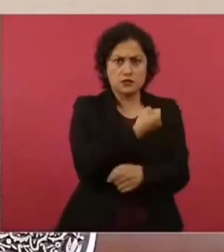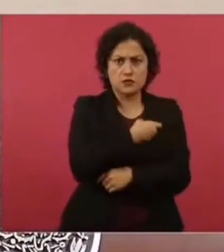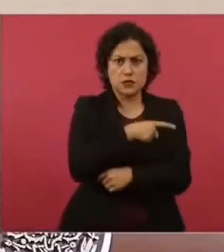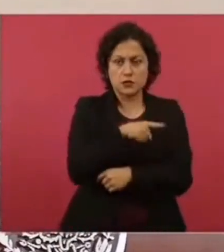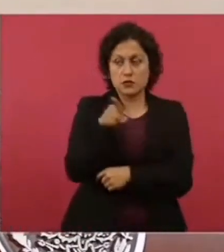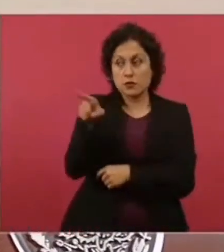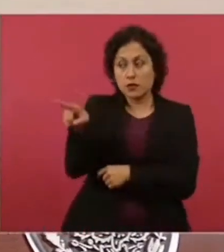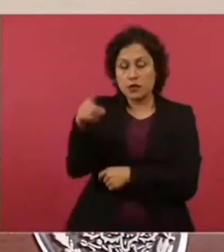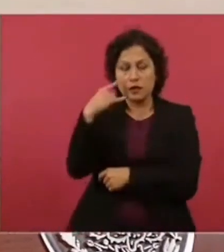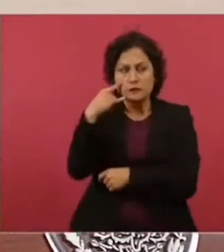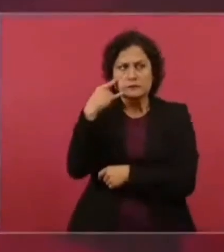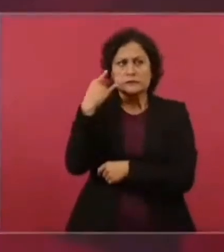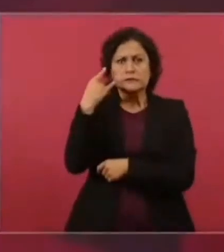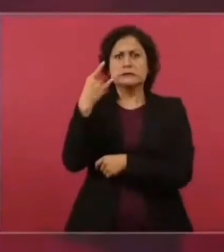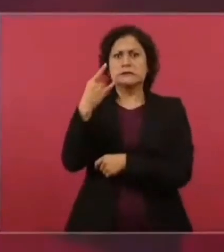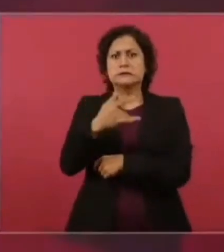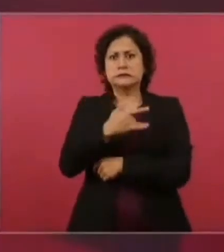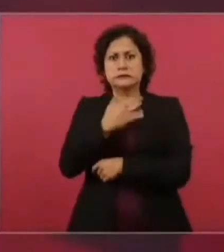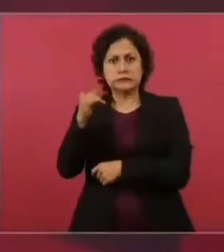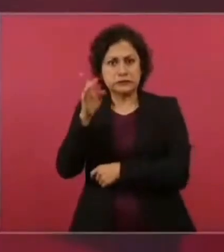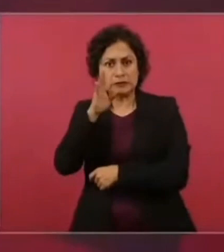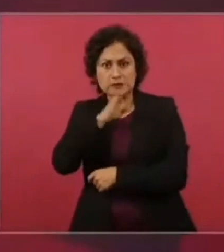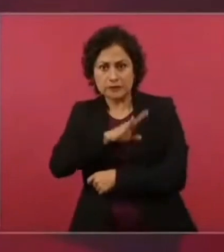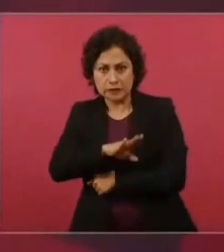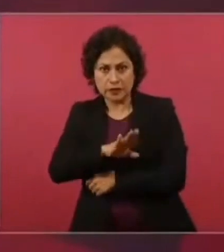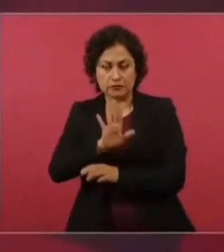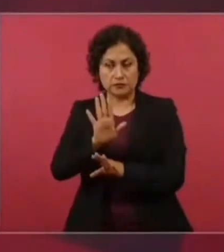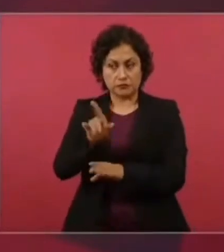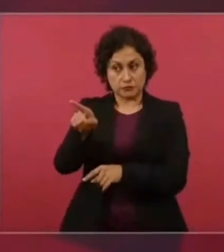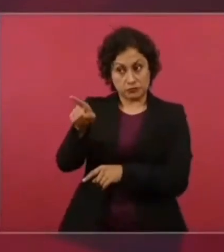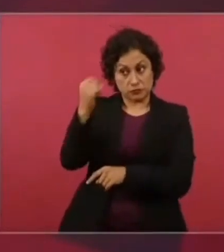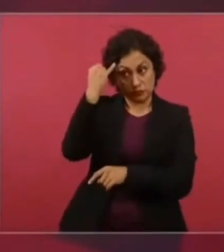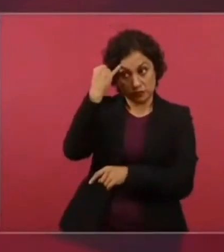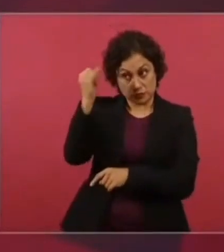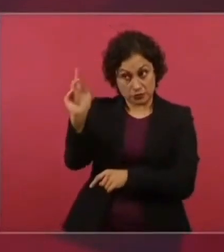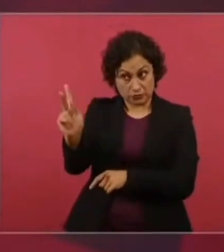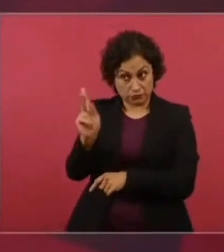Eso sería lo segundo. Una concepción distinta.